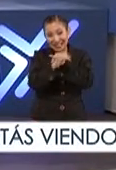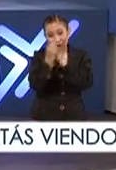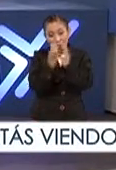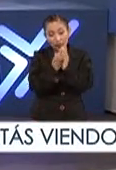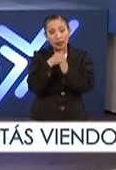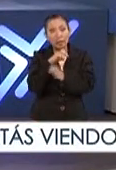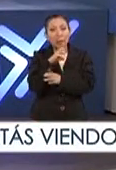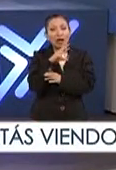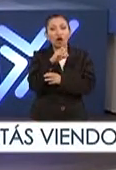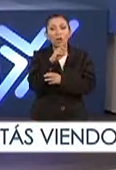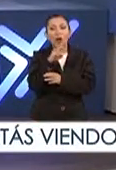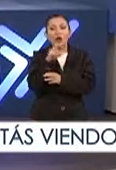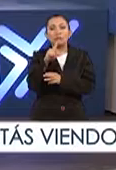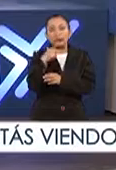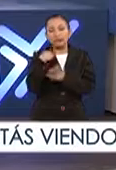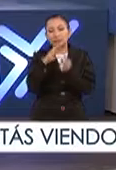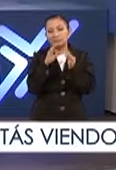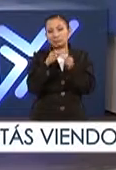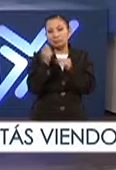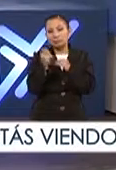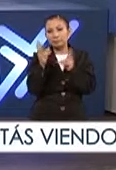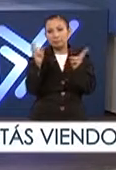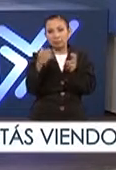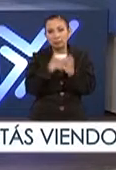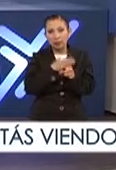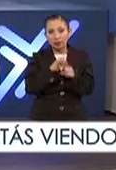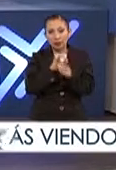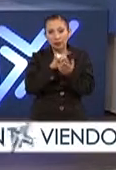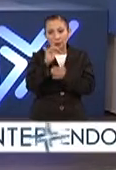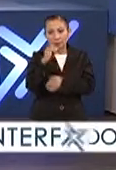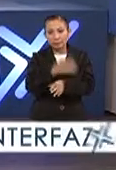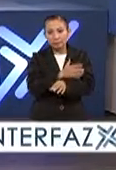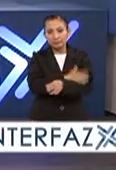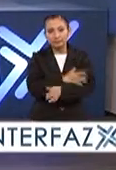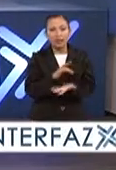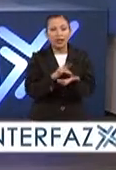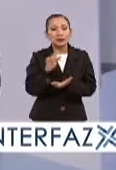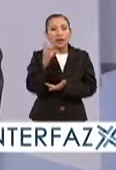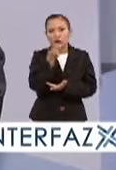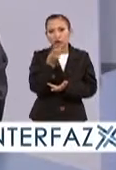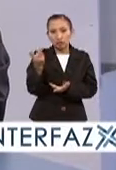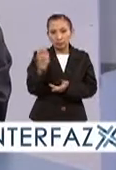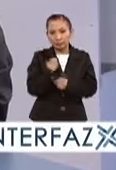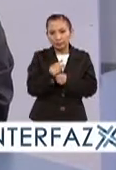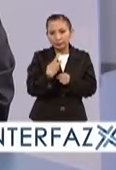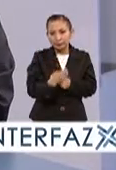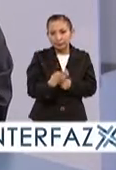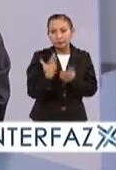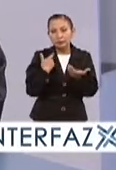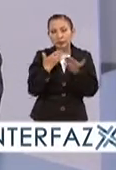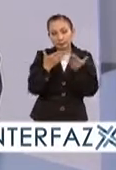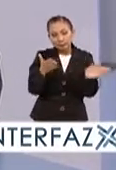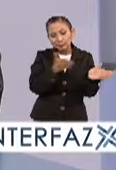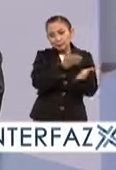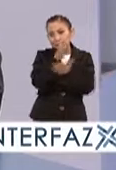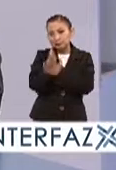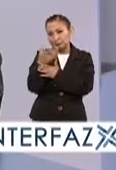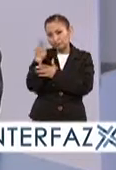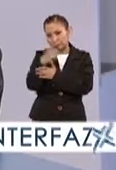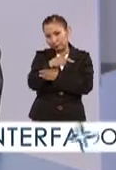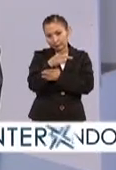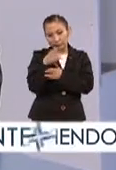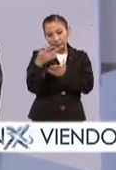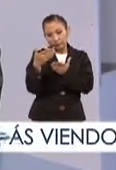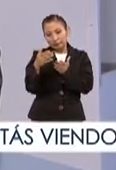con Marco Covarrubias estaremos platicando al respecto, buenos días, gracias por estar con Buenos días, gracias a ambos por la invitación, por abrir las puertas de su